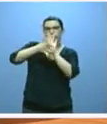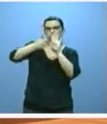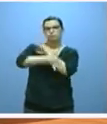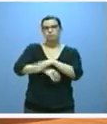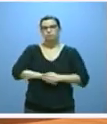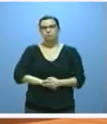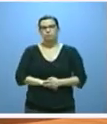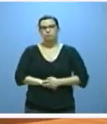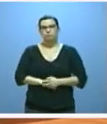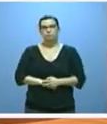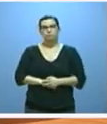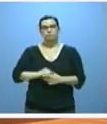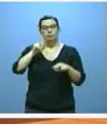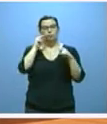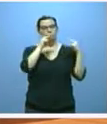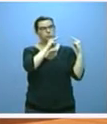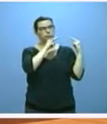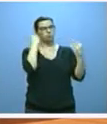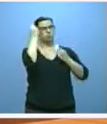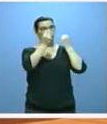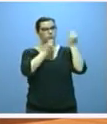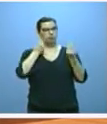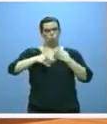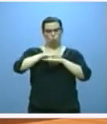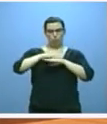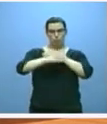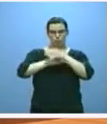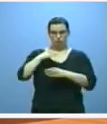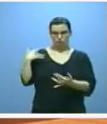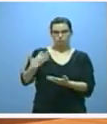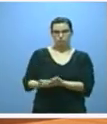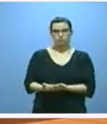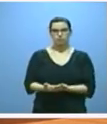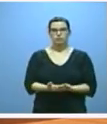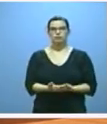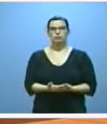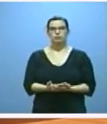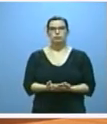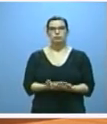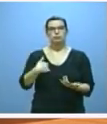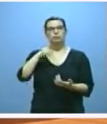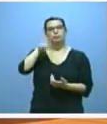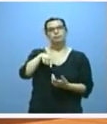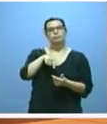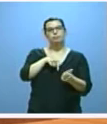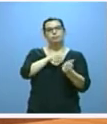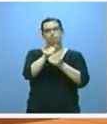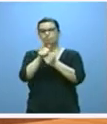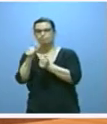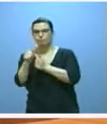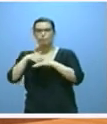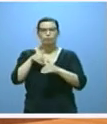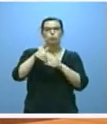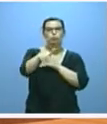valorar la más reciente actuación de su gobierno y anticipar las iniciativas prioritarias para su futuro.